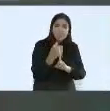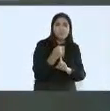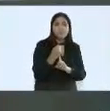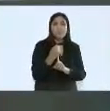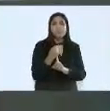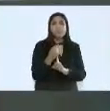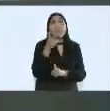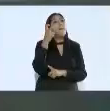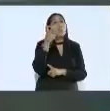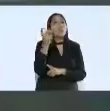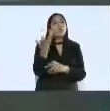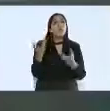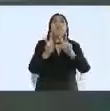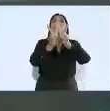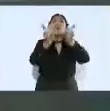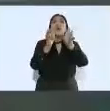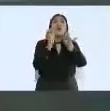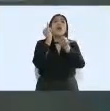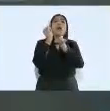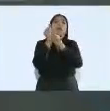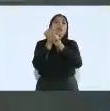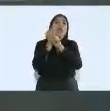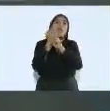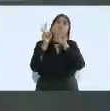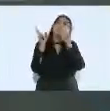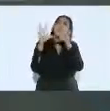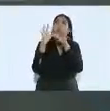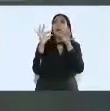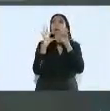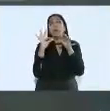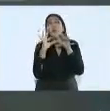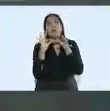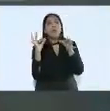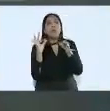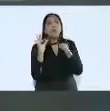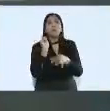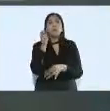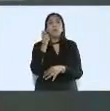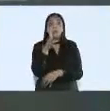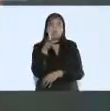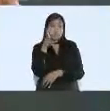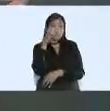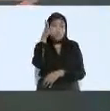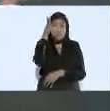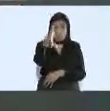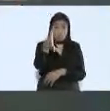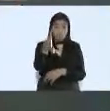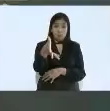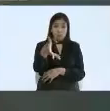internet, día de mañana, pues se le va a vincular